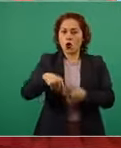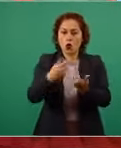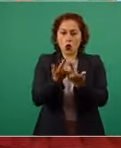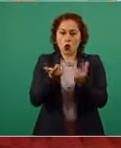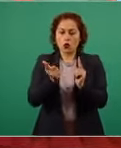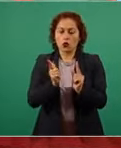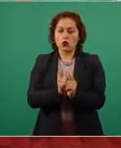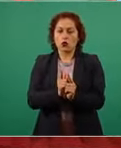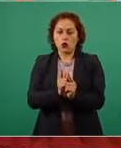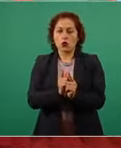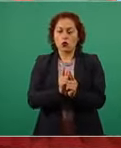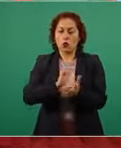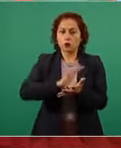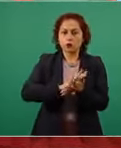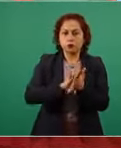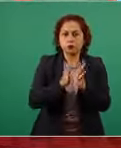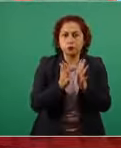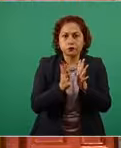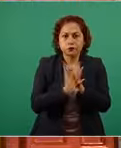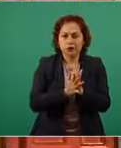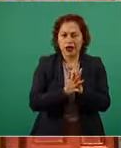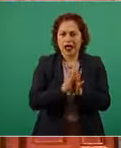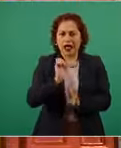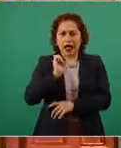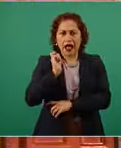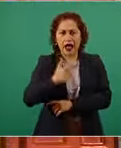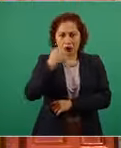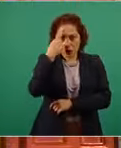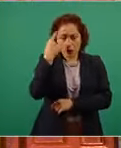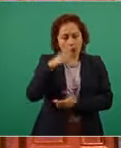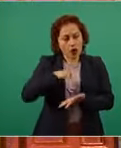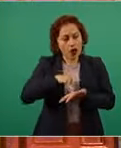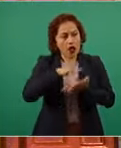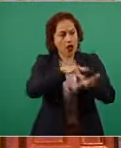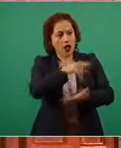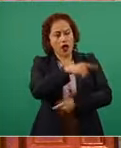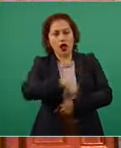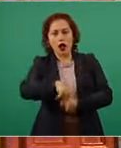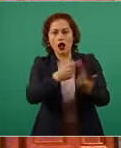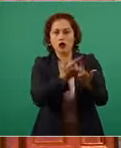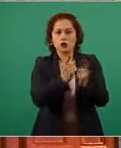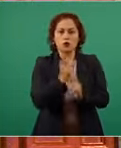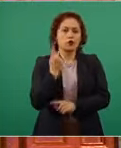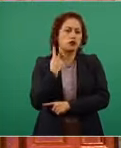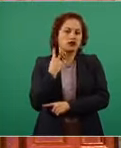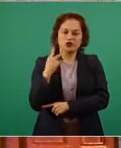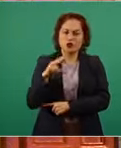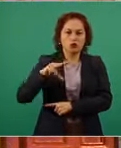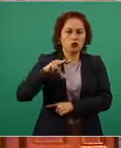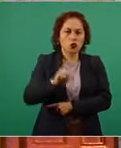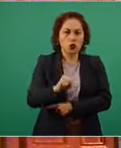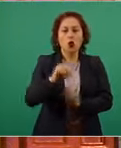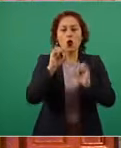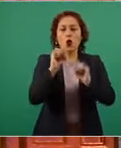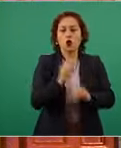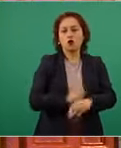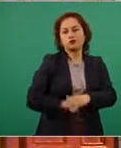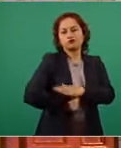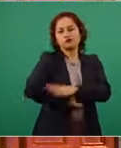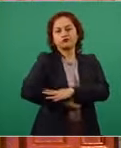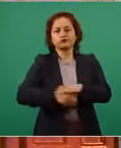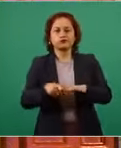cuello blanco para financiar campañas, a impedir la compra de lealtades o